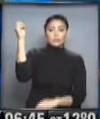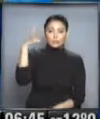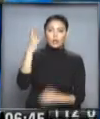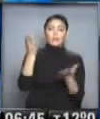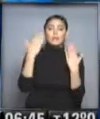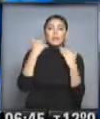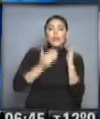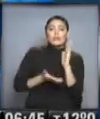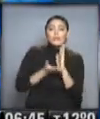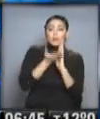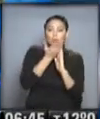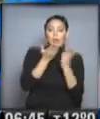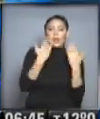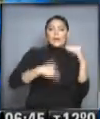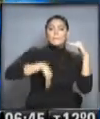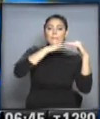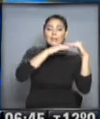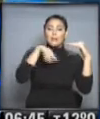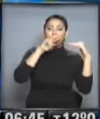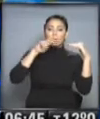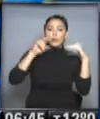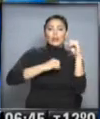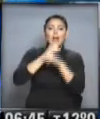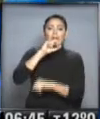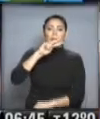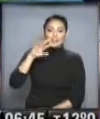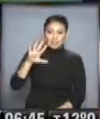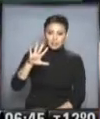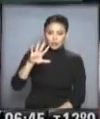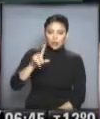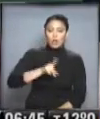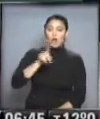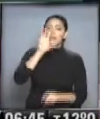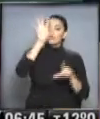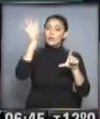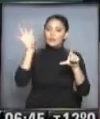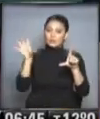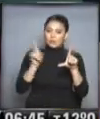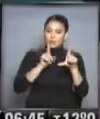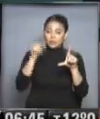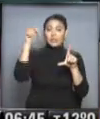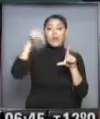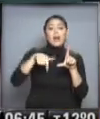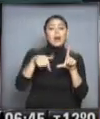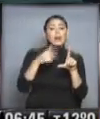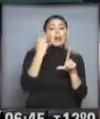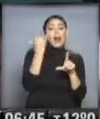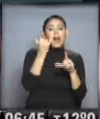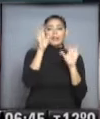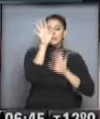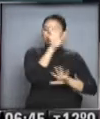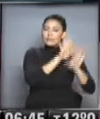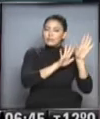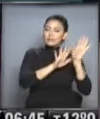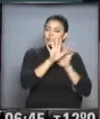Temperaturas en ascenso con máximas de 24 hasta 25 grados. Y en el norte del litoral, donde en estos momentos se están registrando algunas neblinas